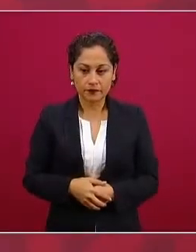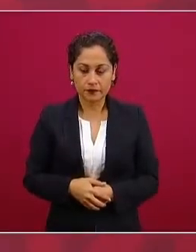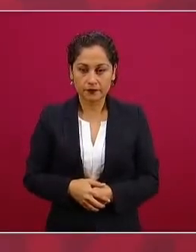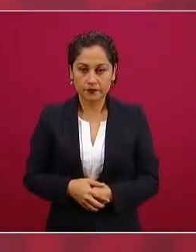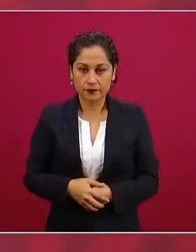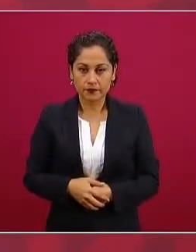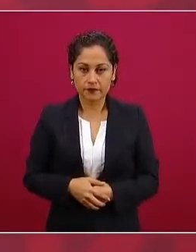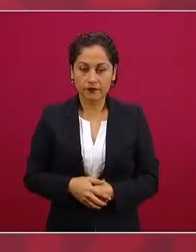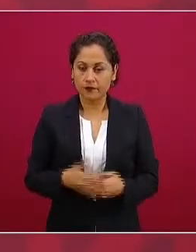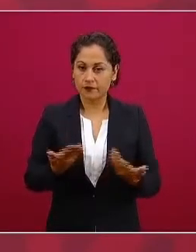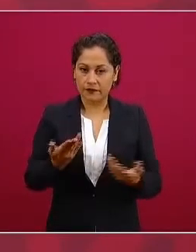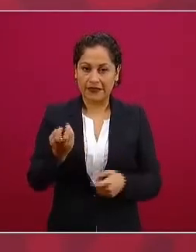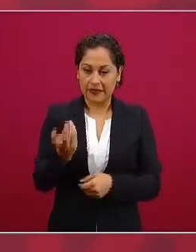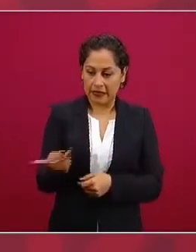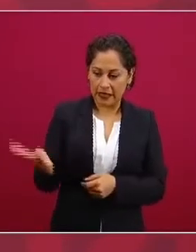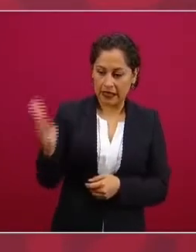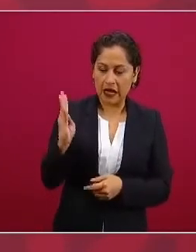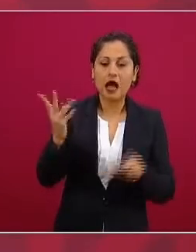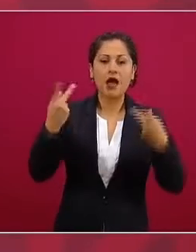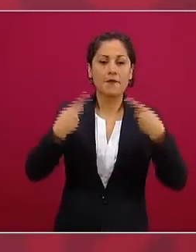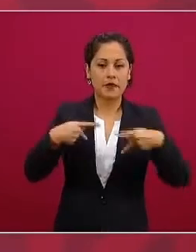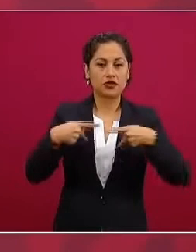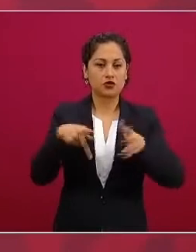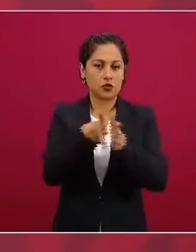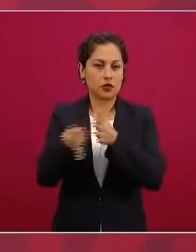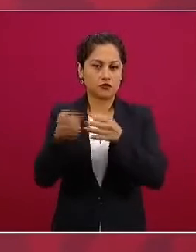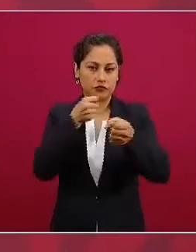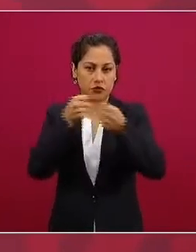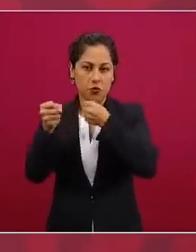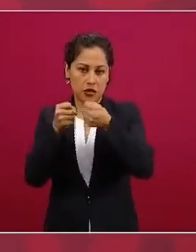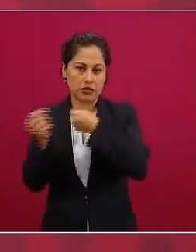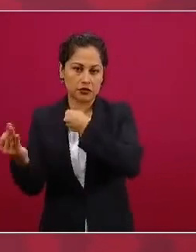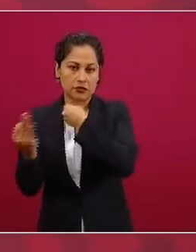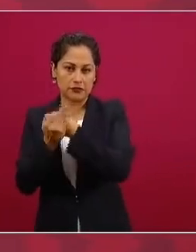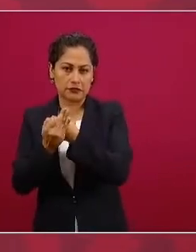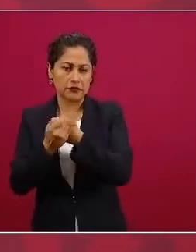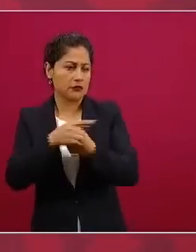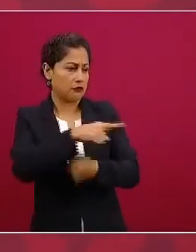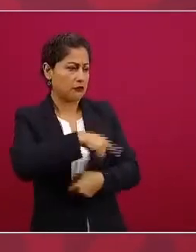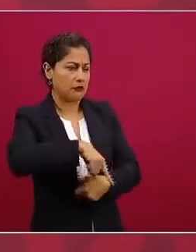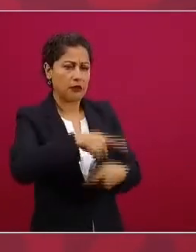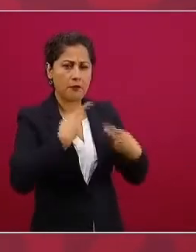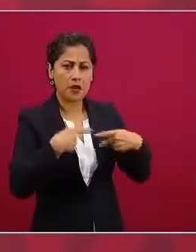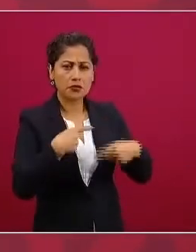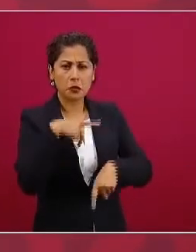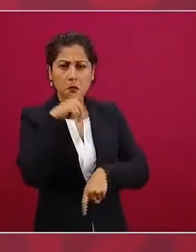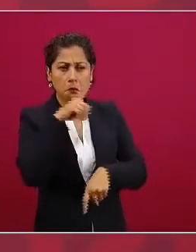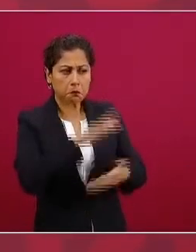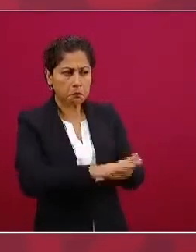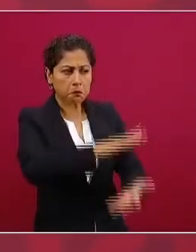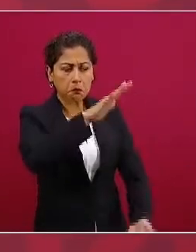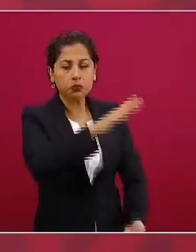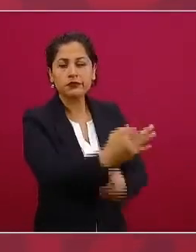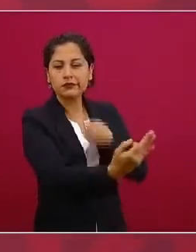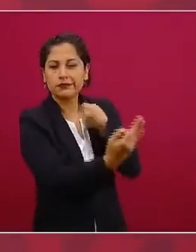periodistas nos defienden muchísima gente por eso puedo